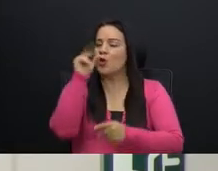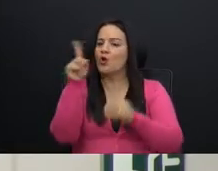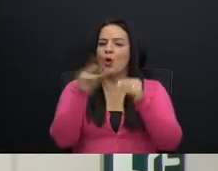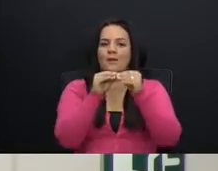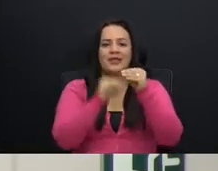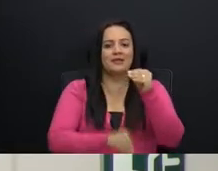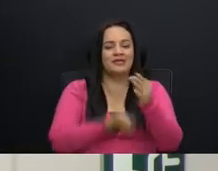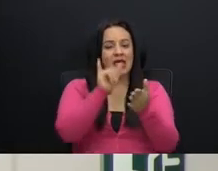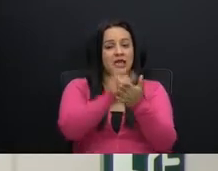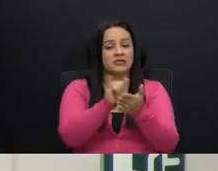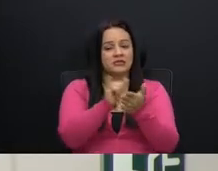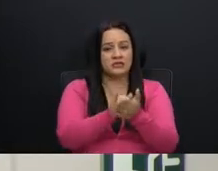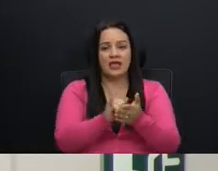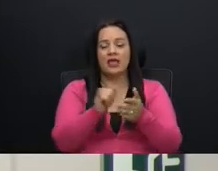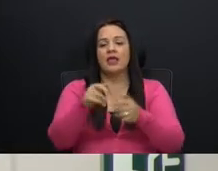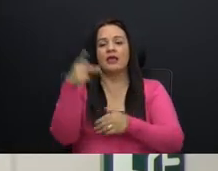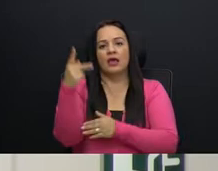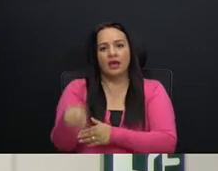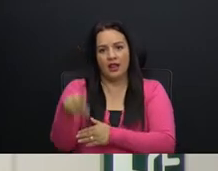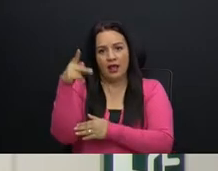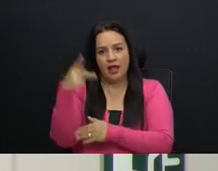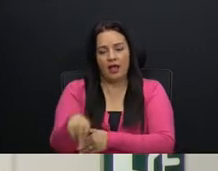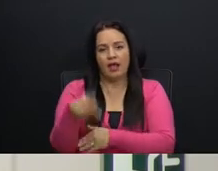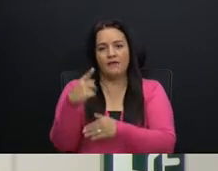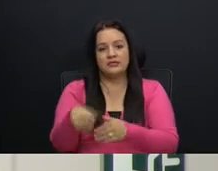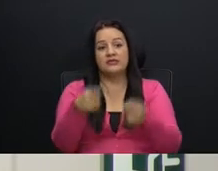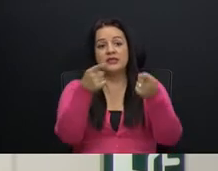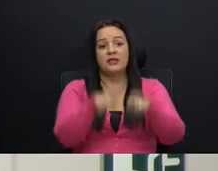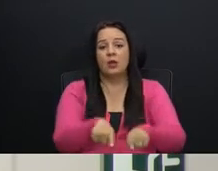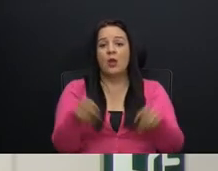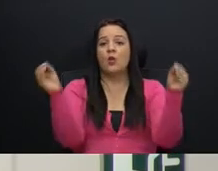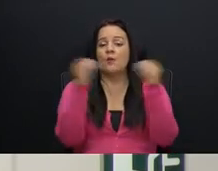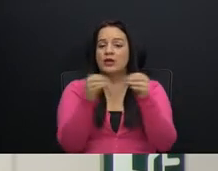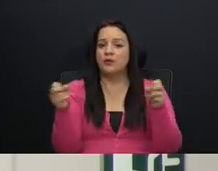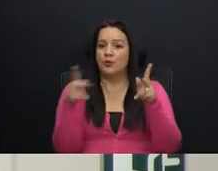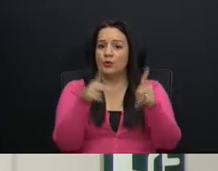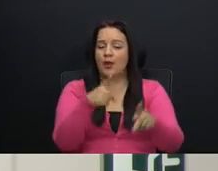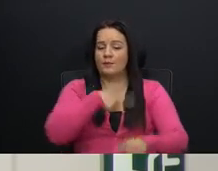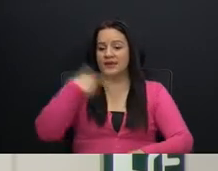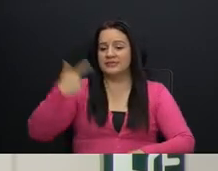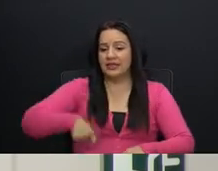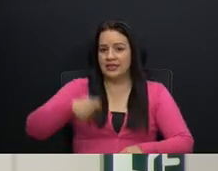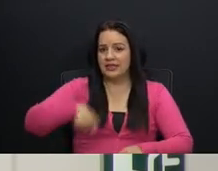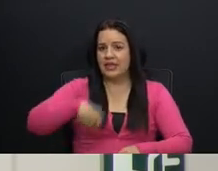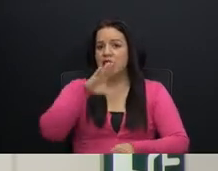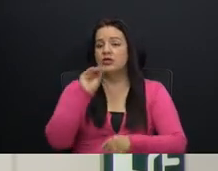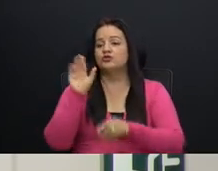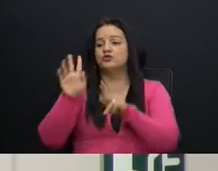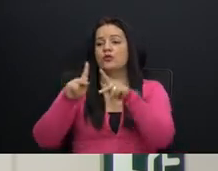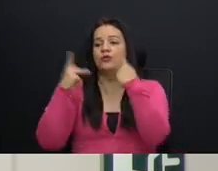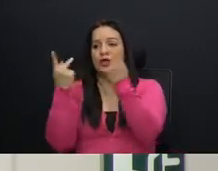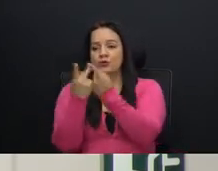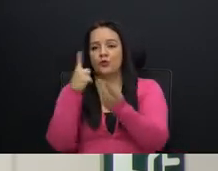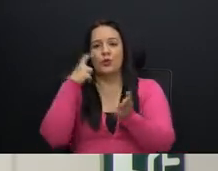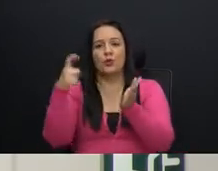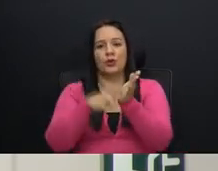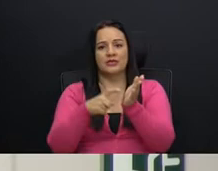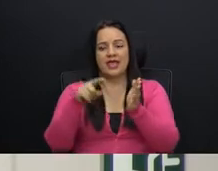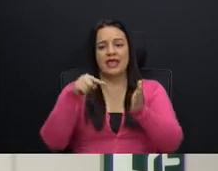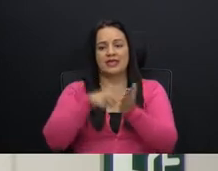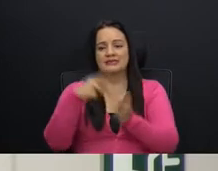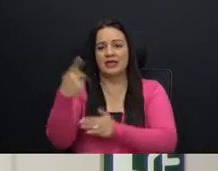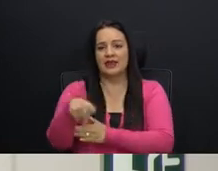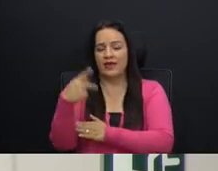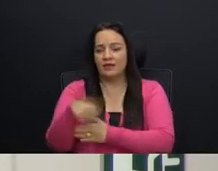incidente. Lo más oportuno es que el señor presidente y su fracción reconozcan la gravedad de los actos. No basta con la